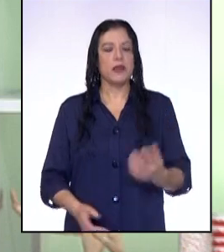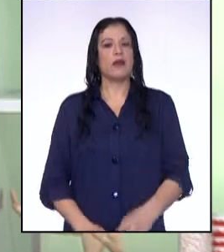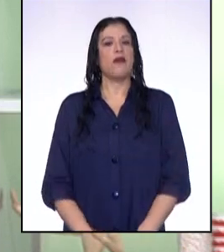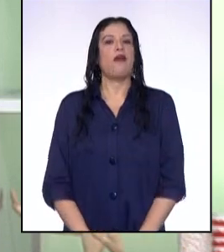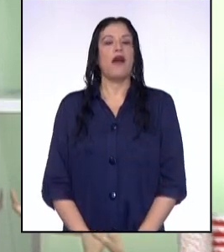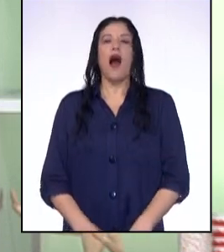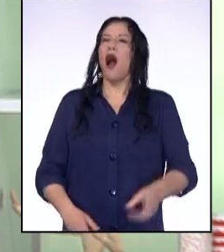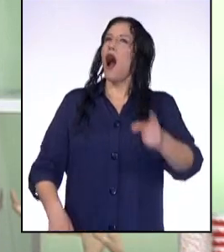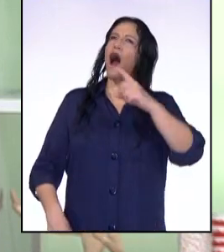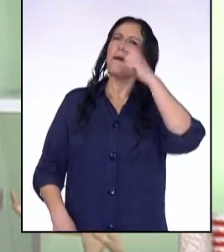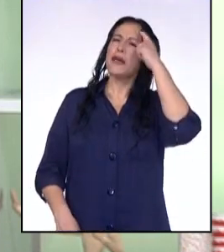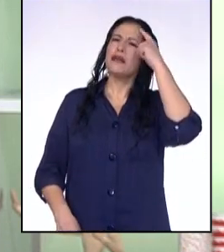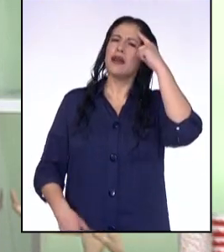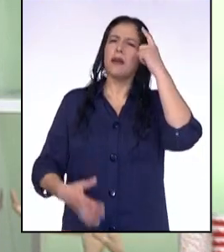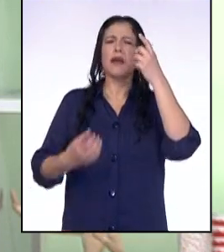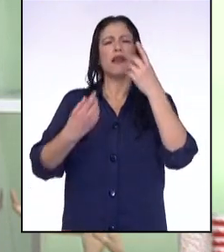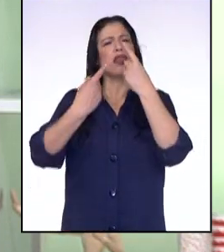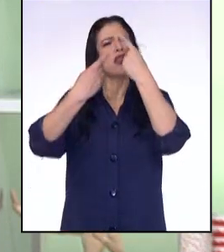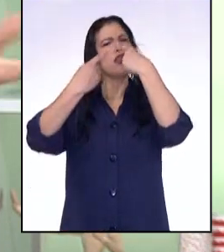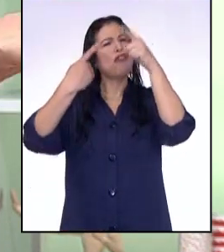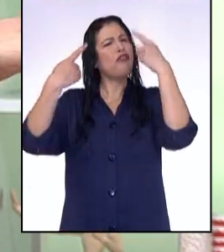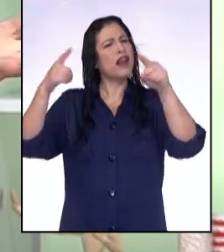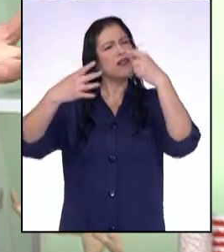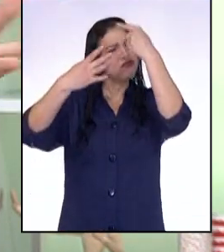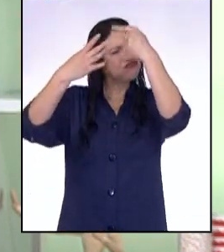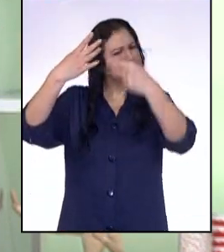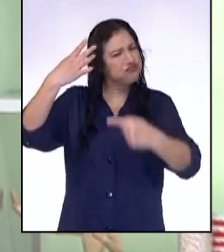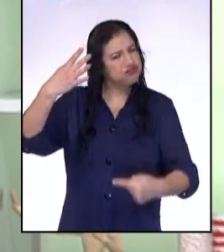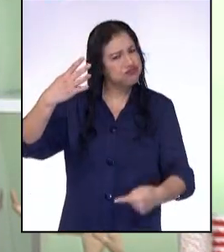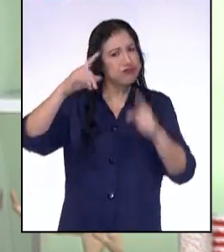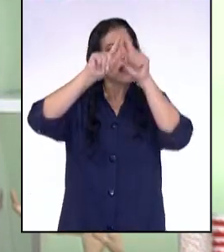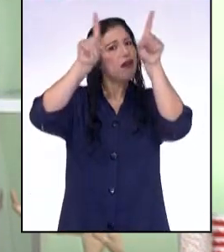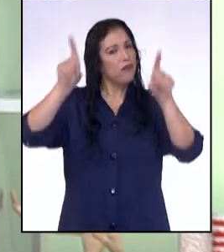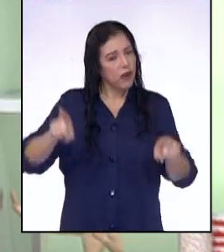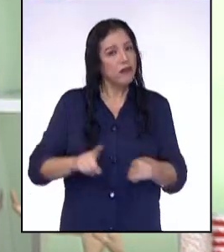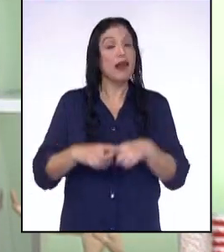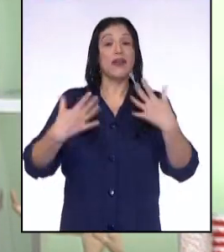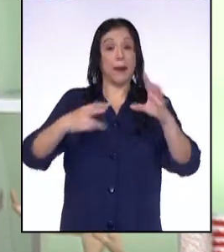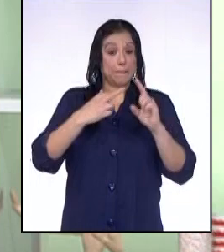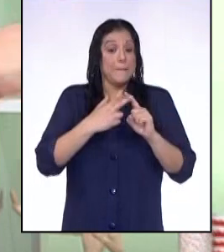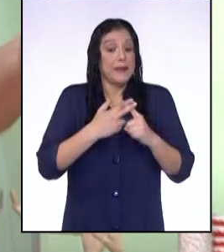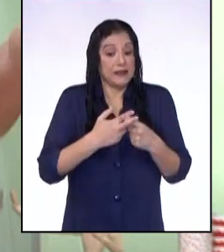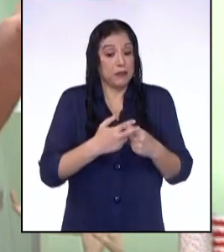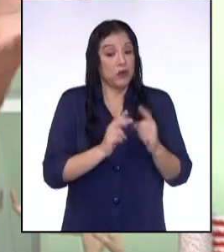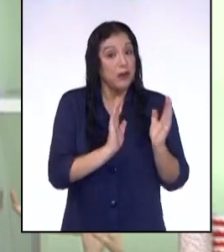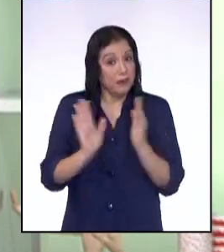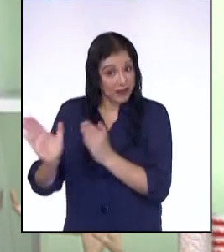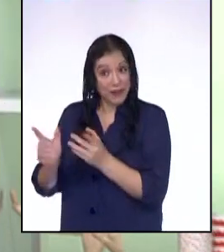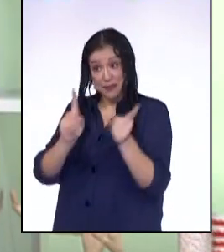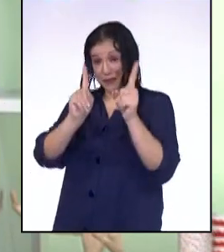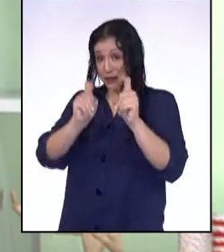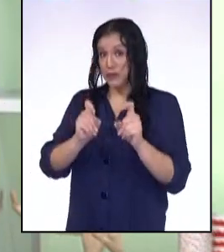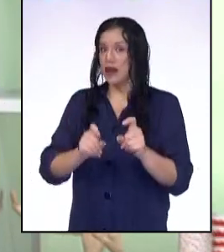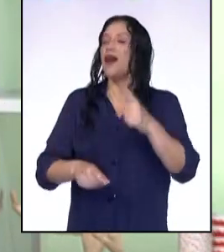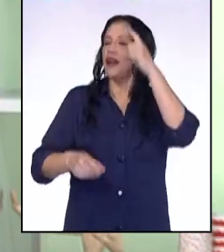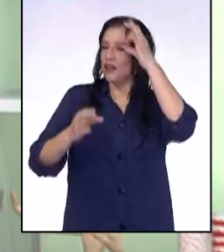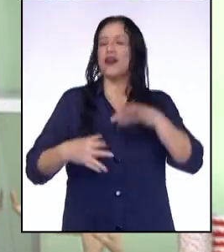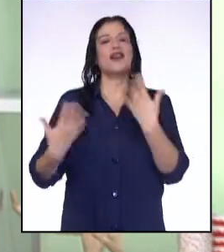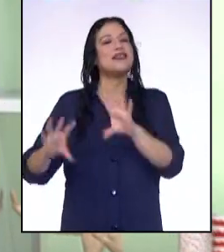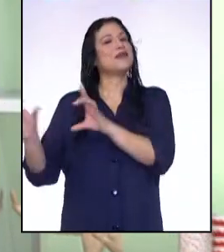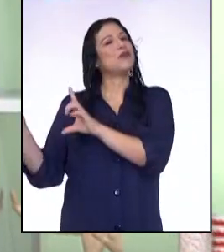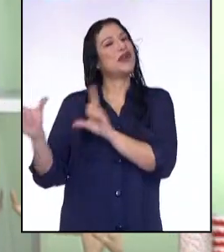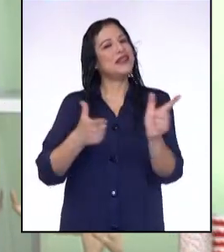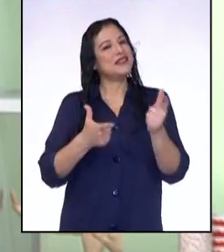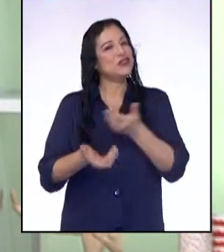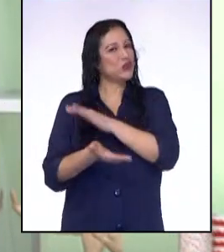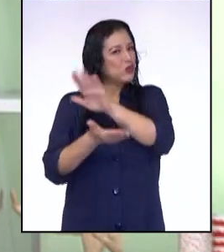No pensé que había tantos tipos de infografía. Entonces, ¿ya comenzamos con la planificación? Creo que estamos listas y